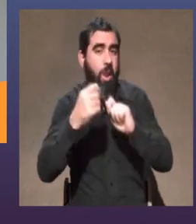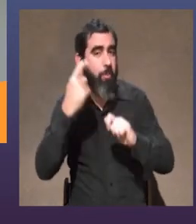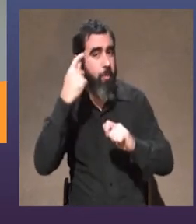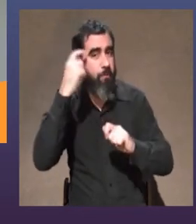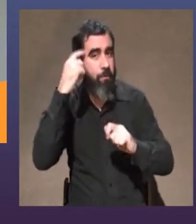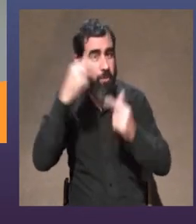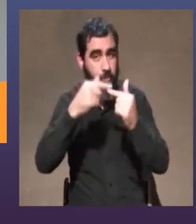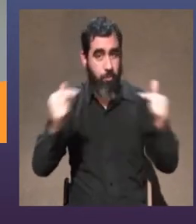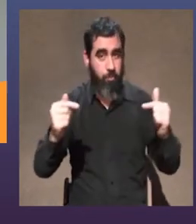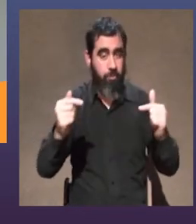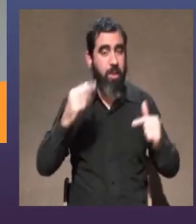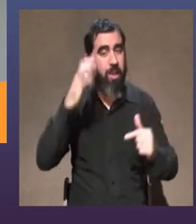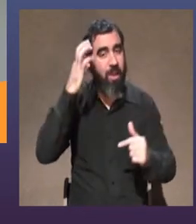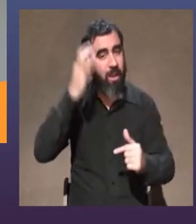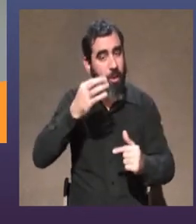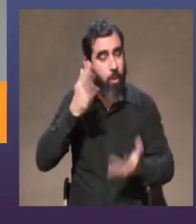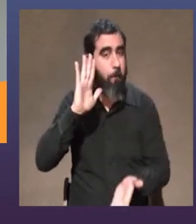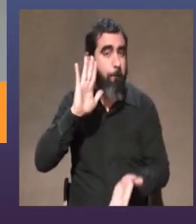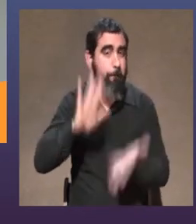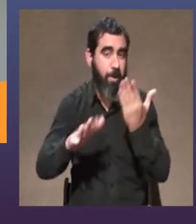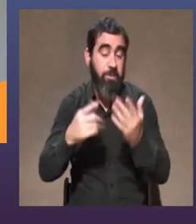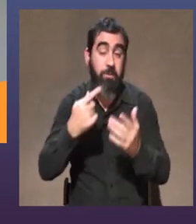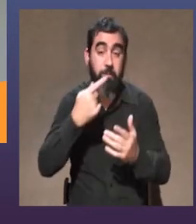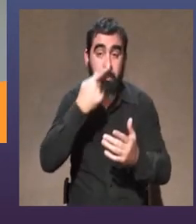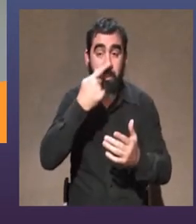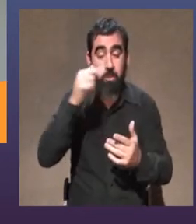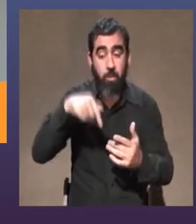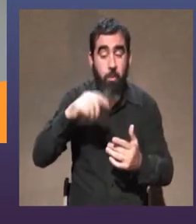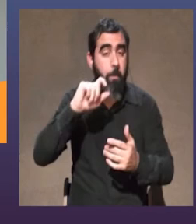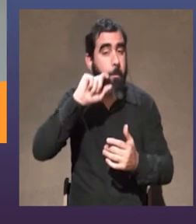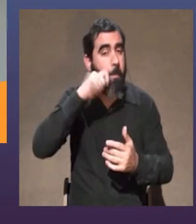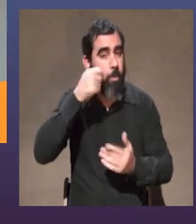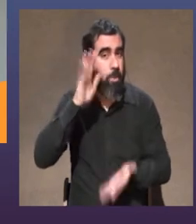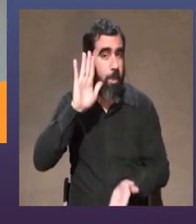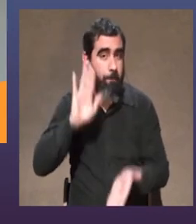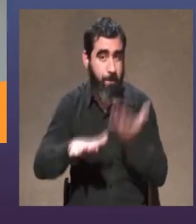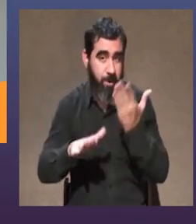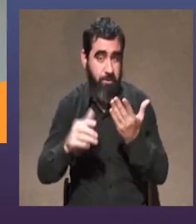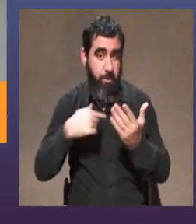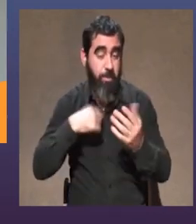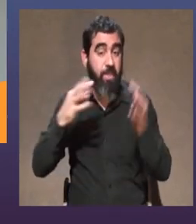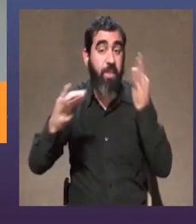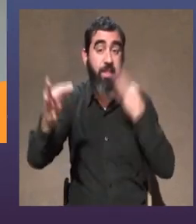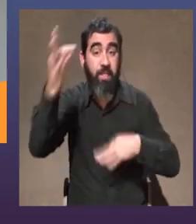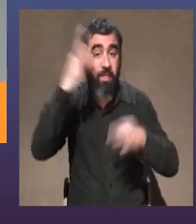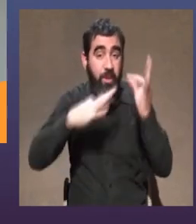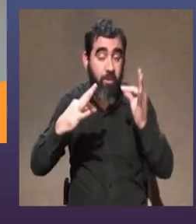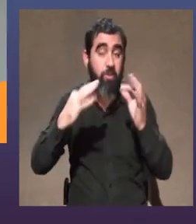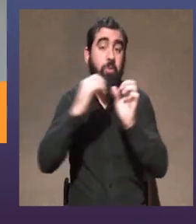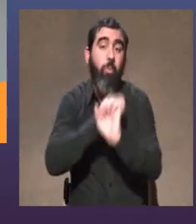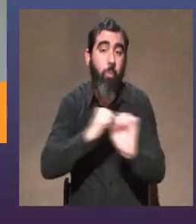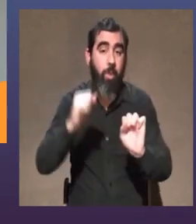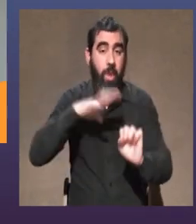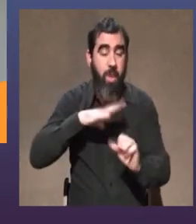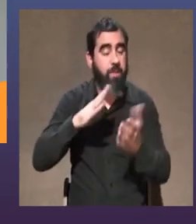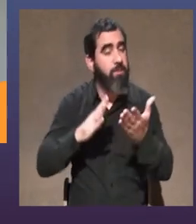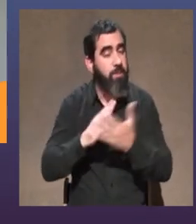interesa o me seduce del teatro es la posibilidad de tener a cada rato una experiencia nueva donde puedo